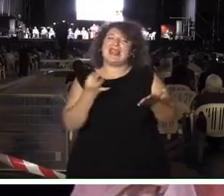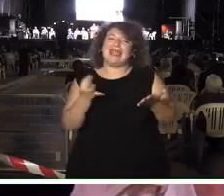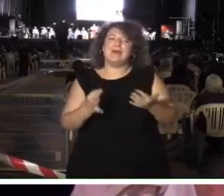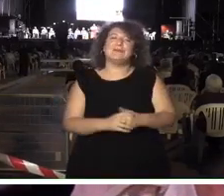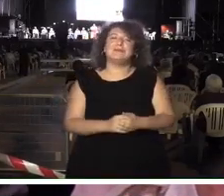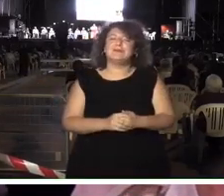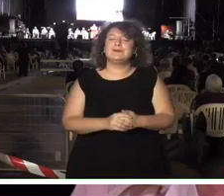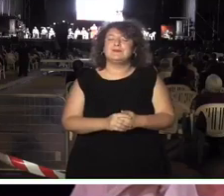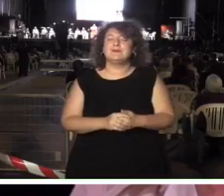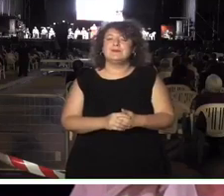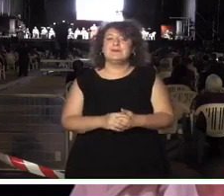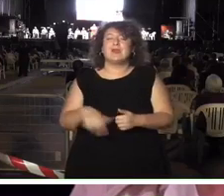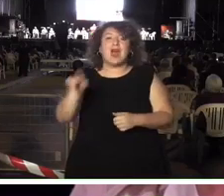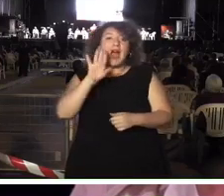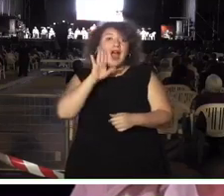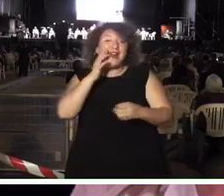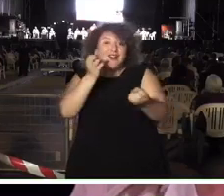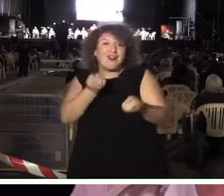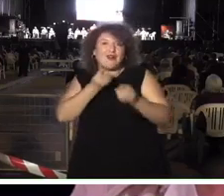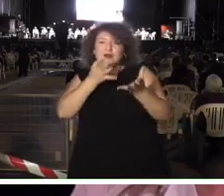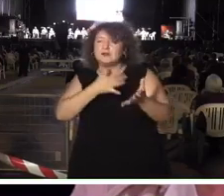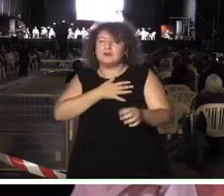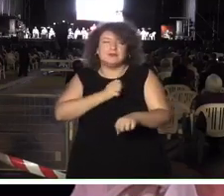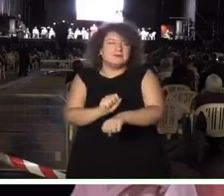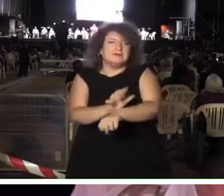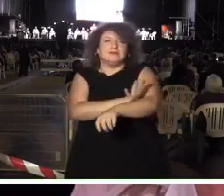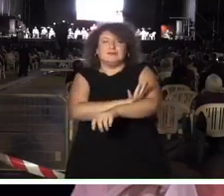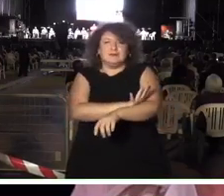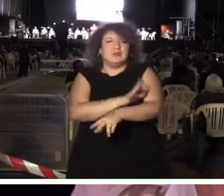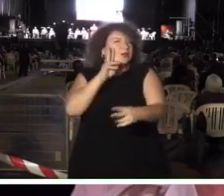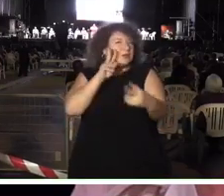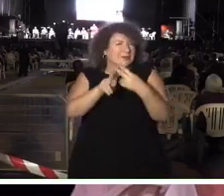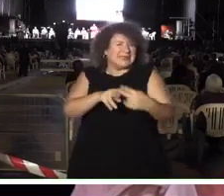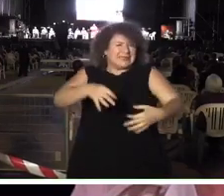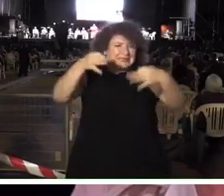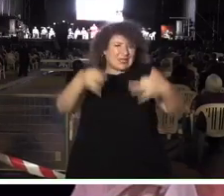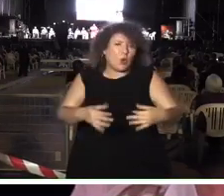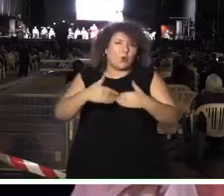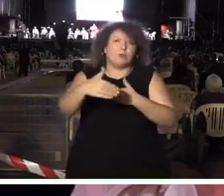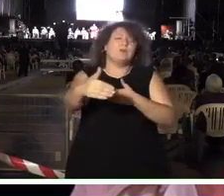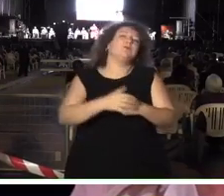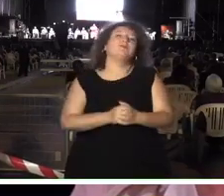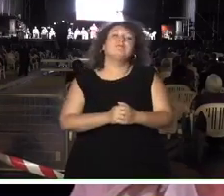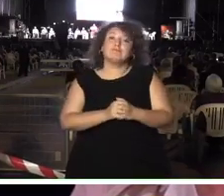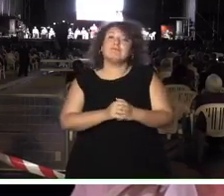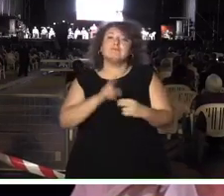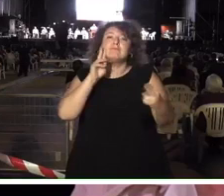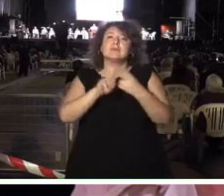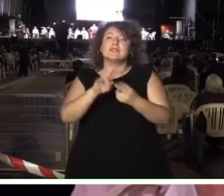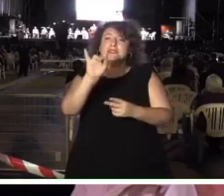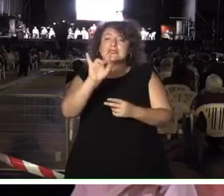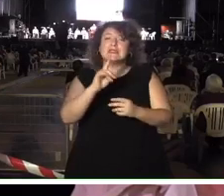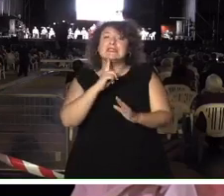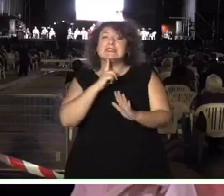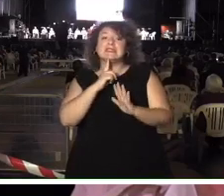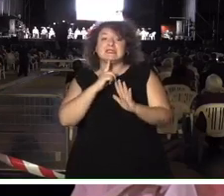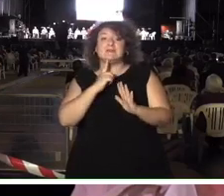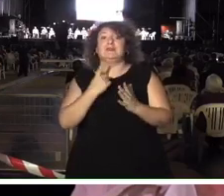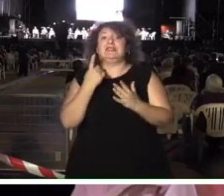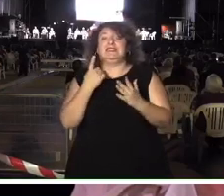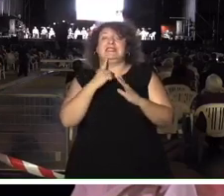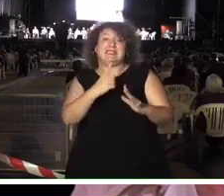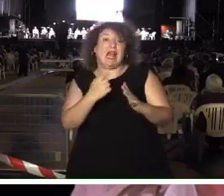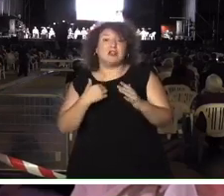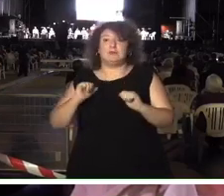«Me ha impresionado lo que has contado y nos veremos seguro». Y claro que nos vimos. En los seis años siguientes nos